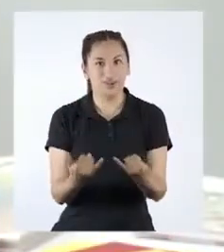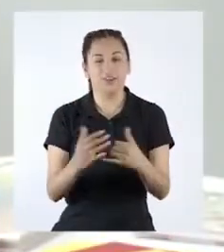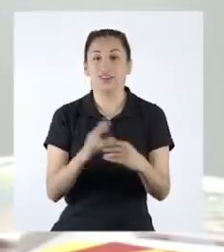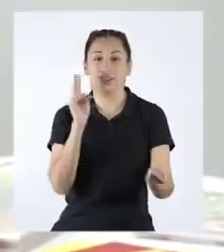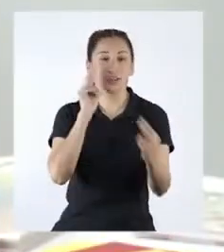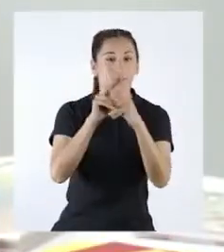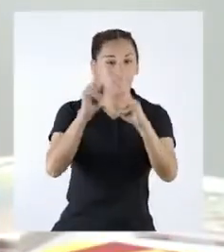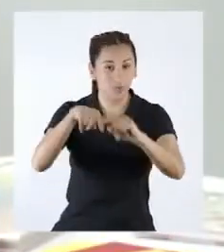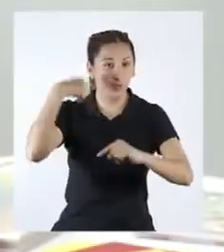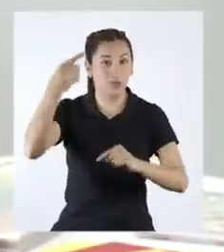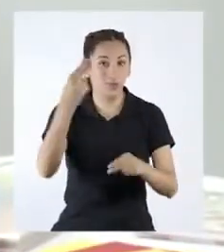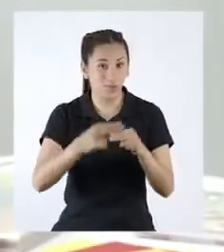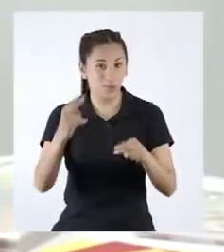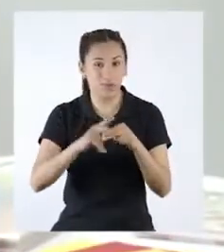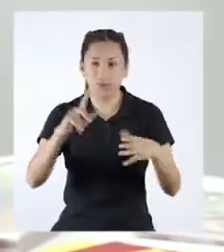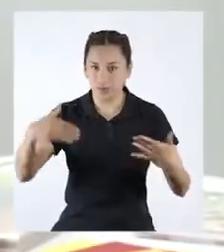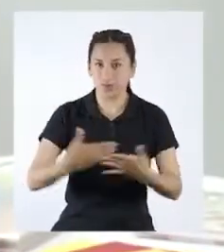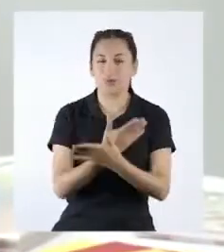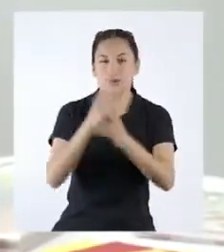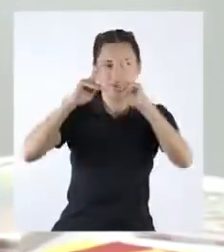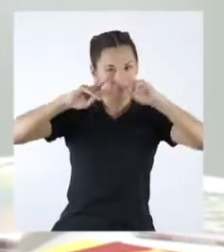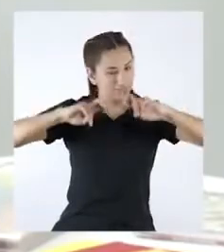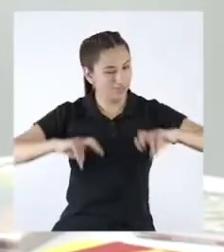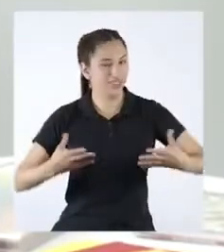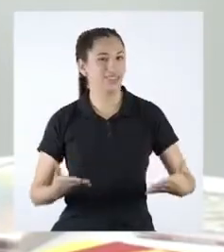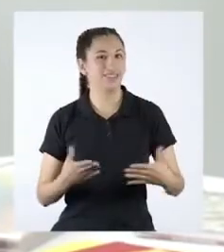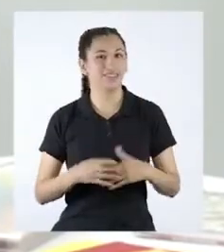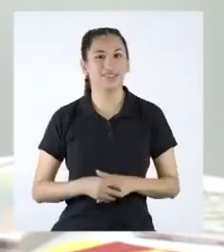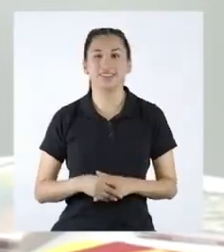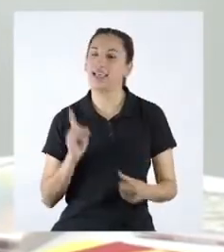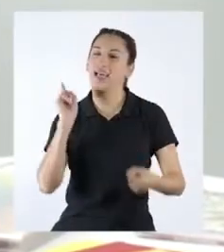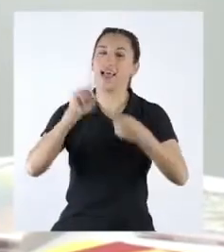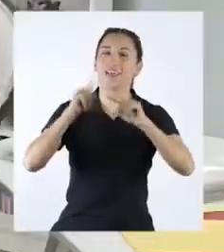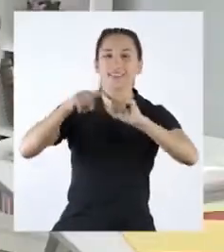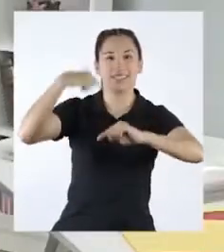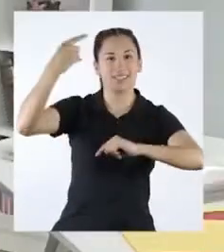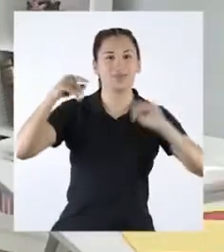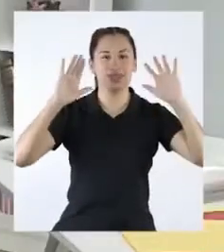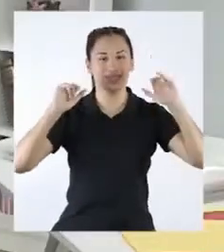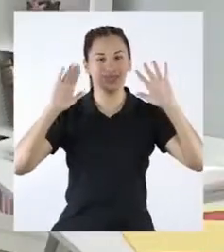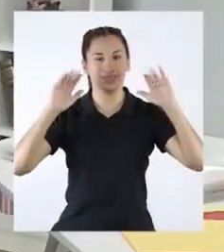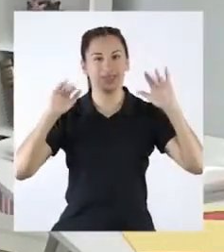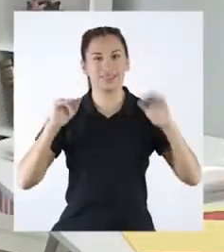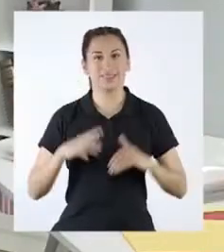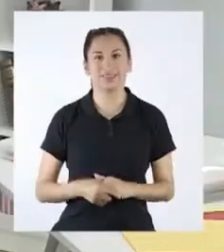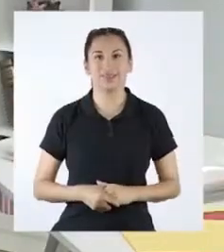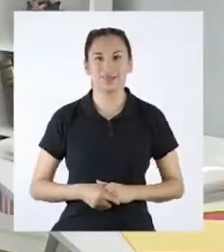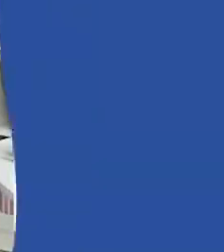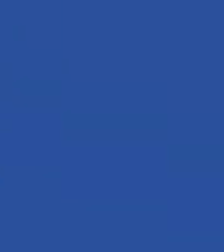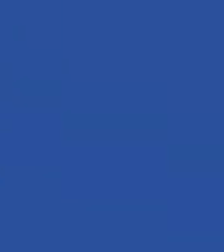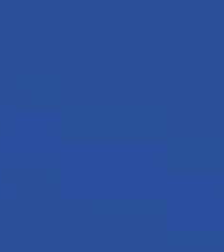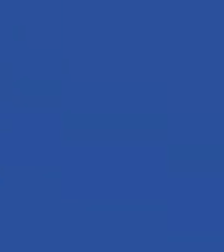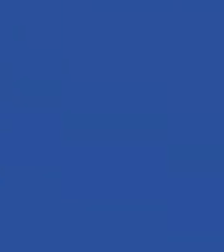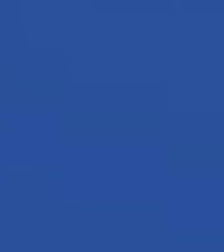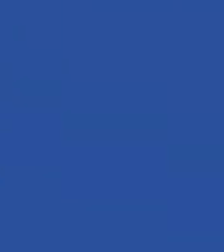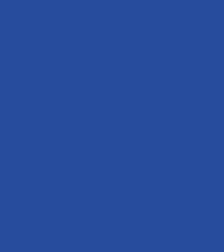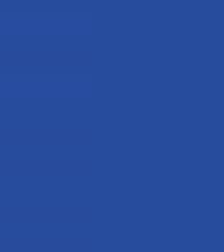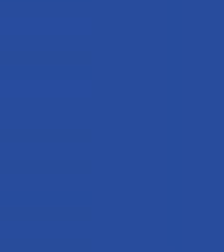por hoy. Nos volveremos a encontrar pronto en una nueva investigación. ¡Hasta la próxima! ¡Gracias!